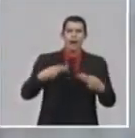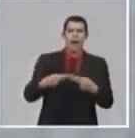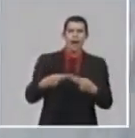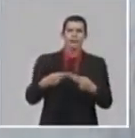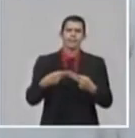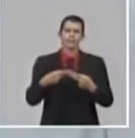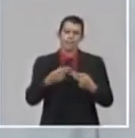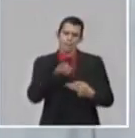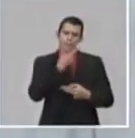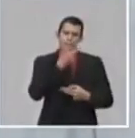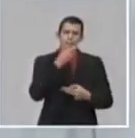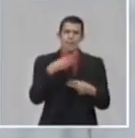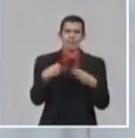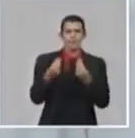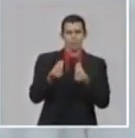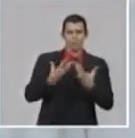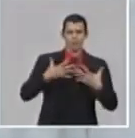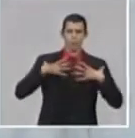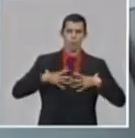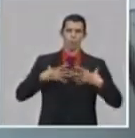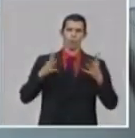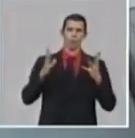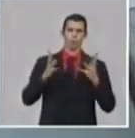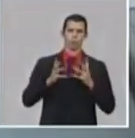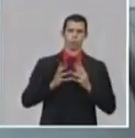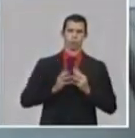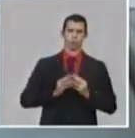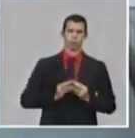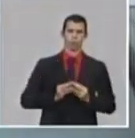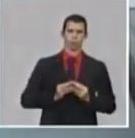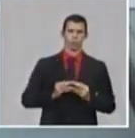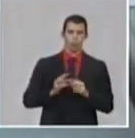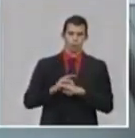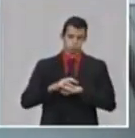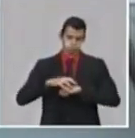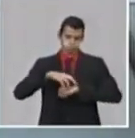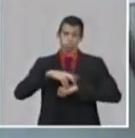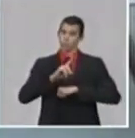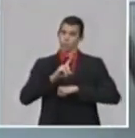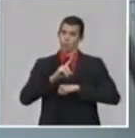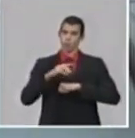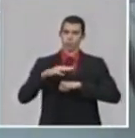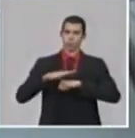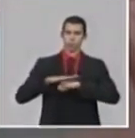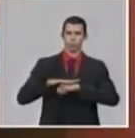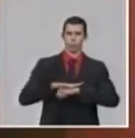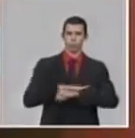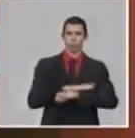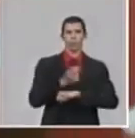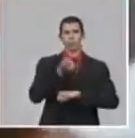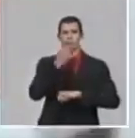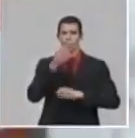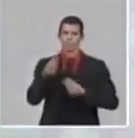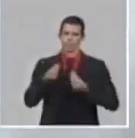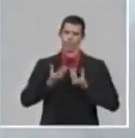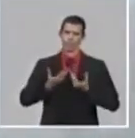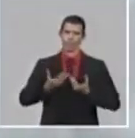enfermedades autoinmunes, donde el sistema inmunológico pierde su control y produce una